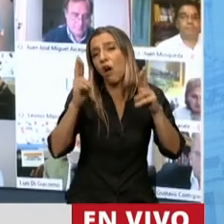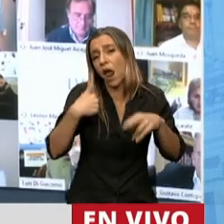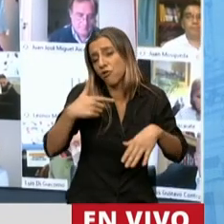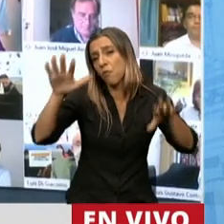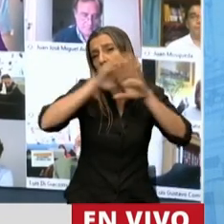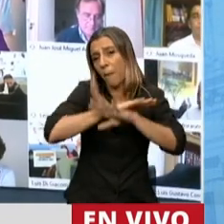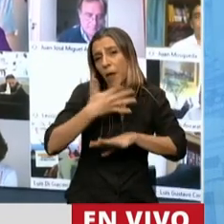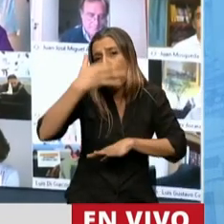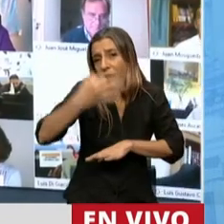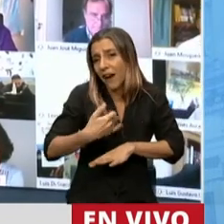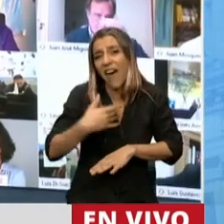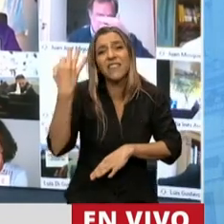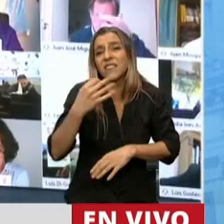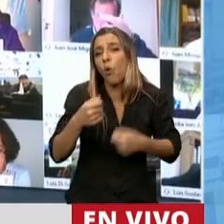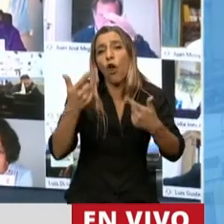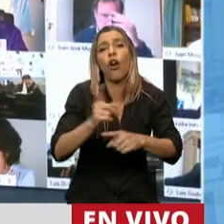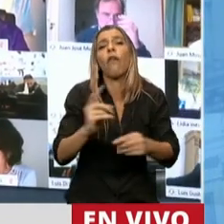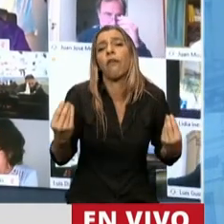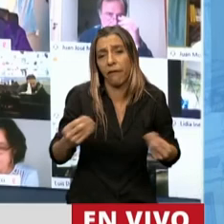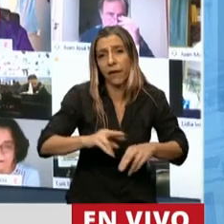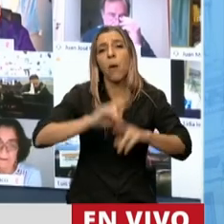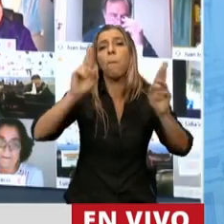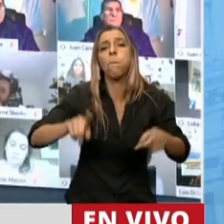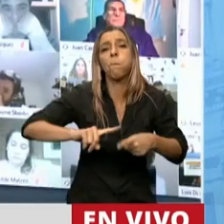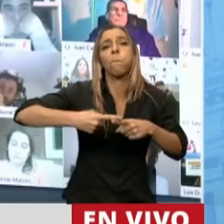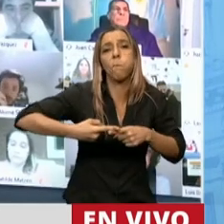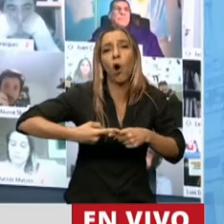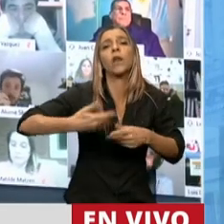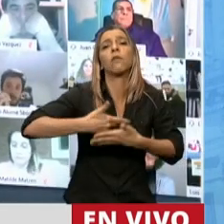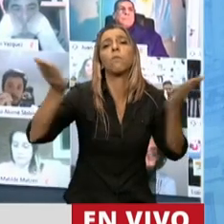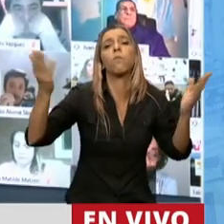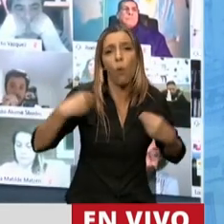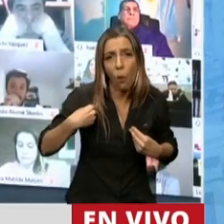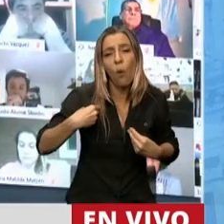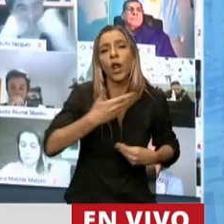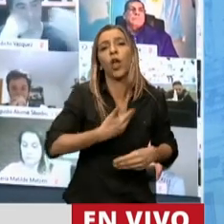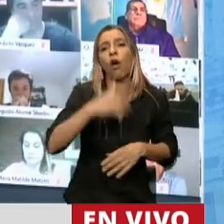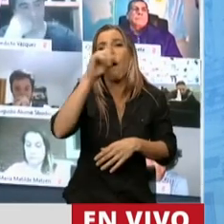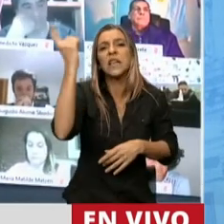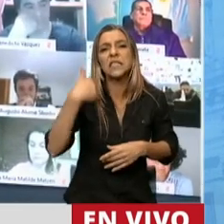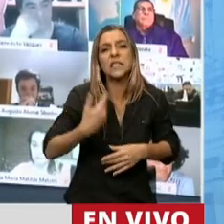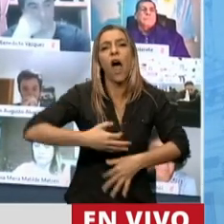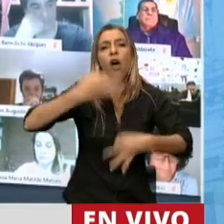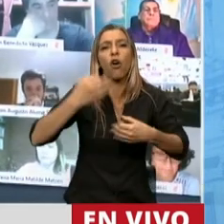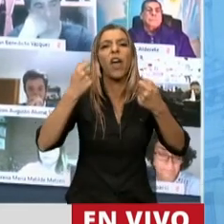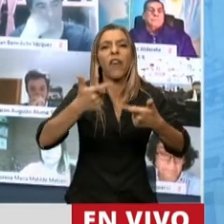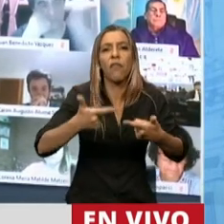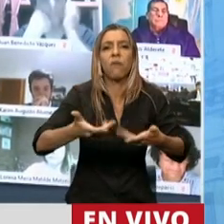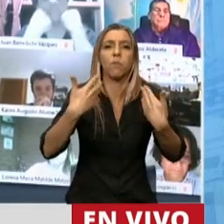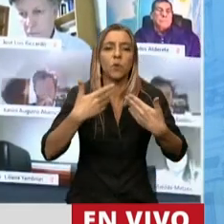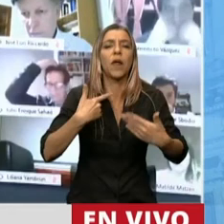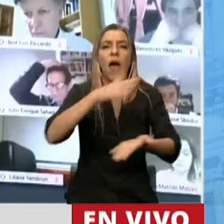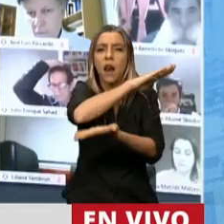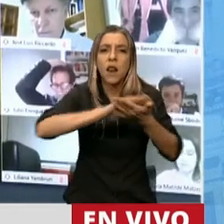definitivamente lo que no habrá es una política estratégica de Estado transparente, dinámica y que le dé certidumbre a este tan